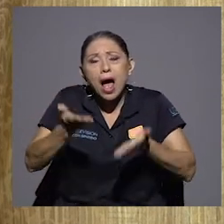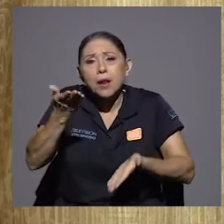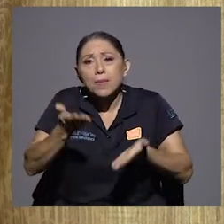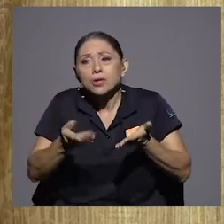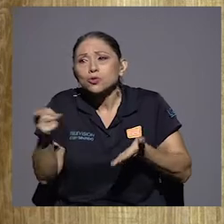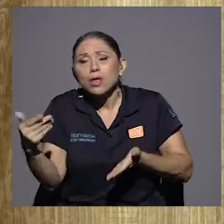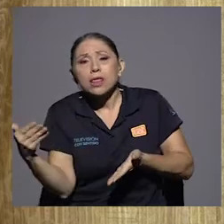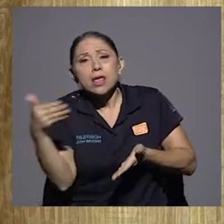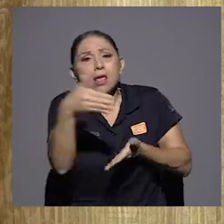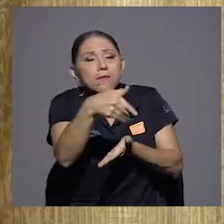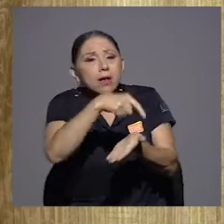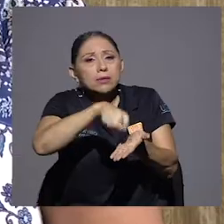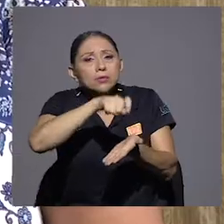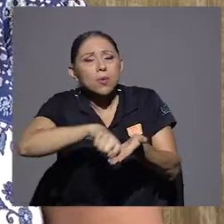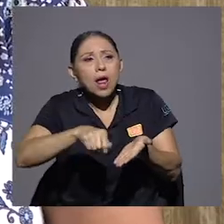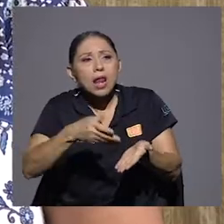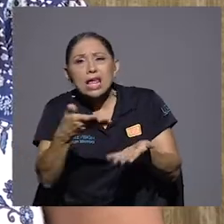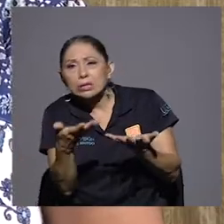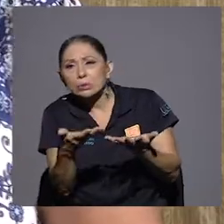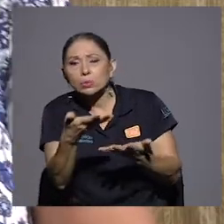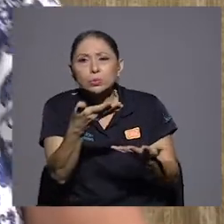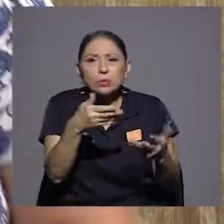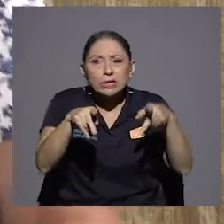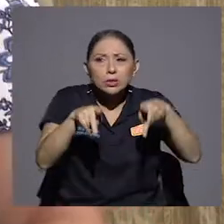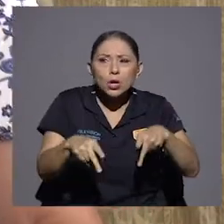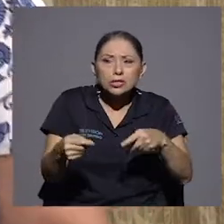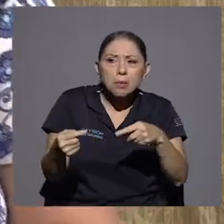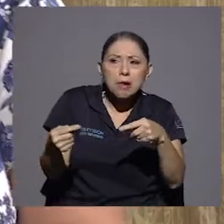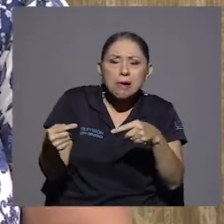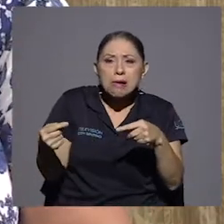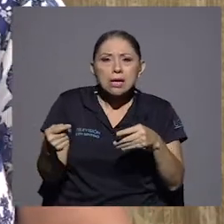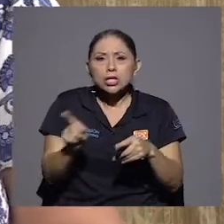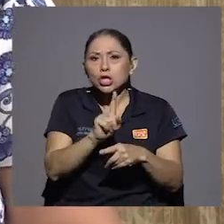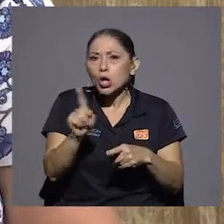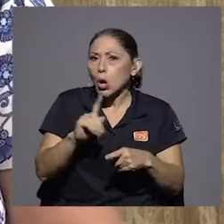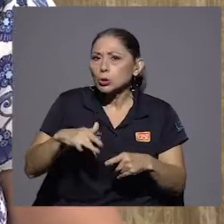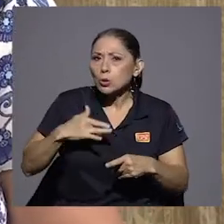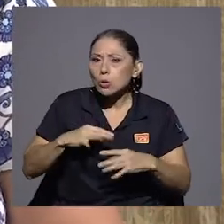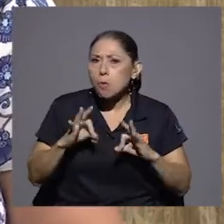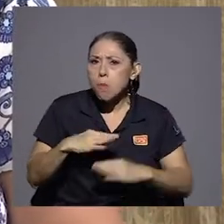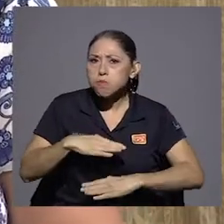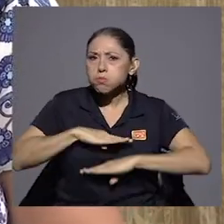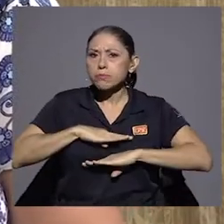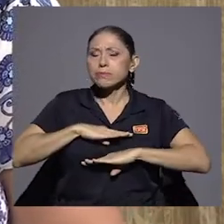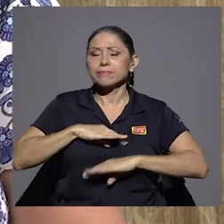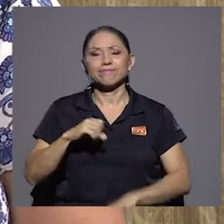ocasiones no tan satisfactorias. Sí, es difícil, es difícil.